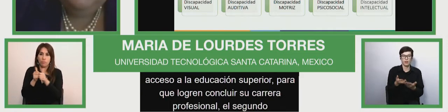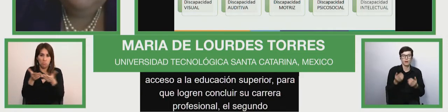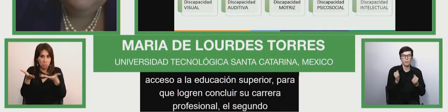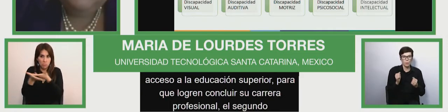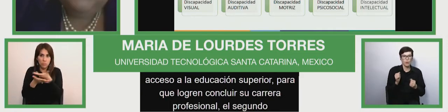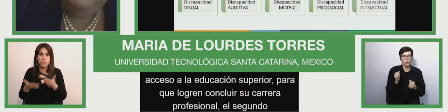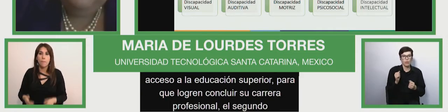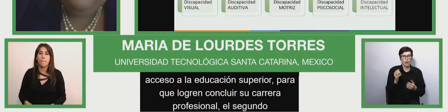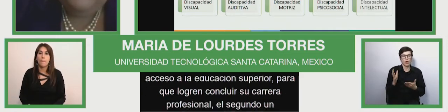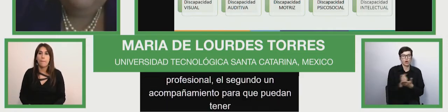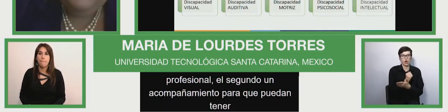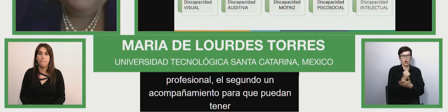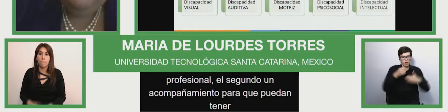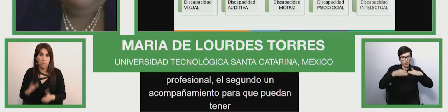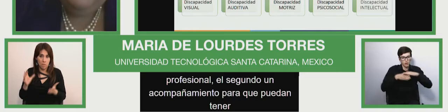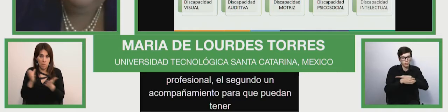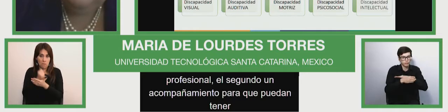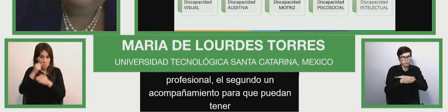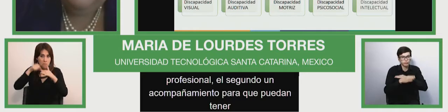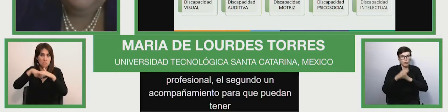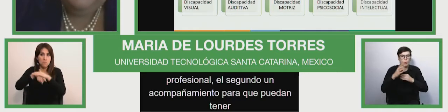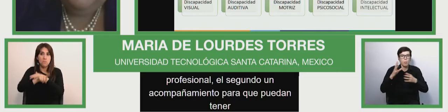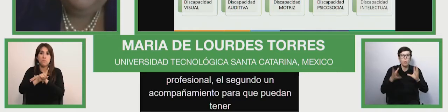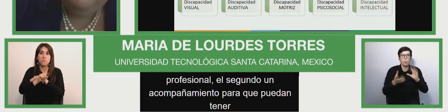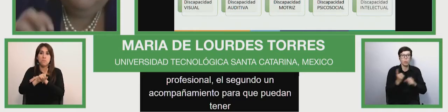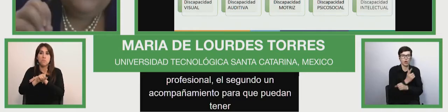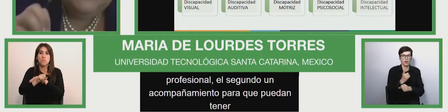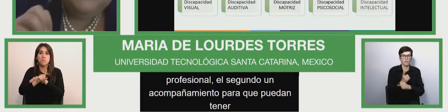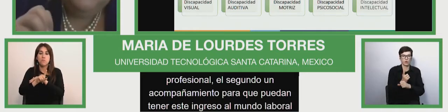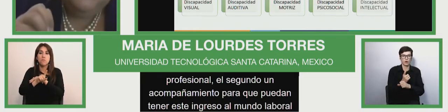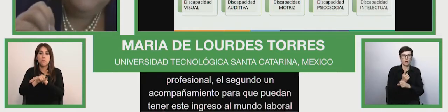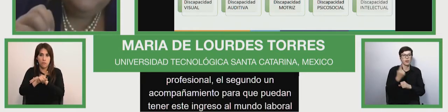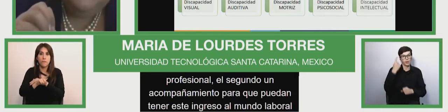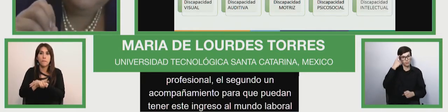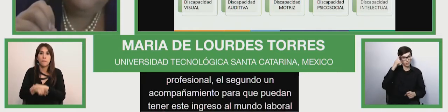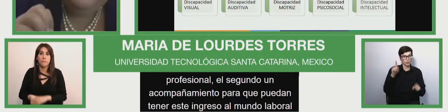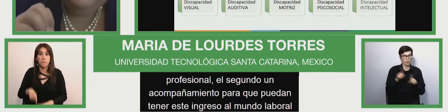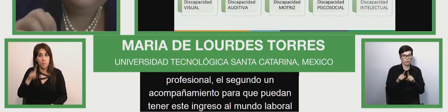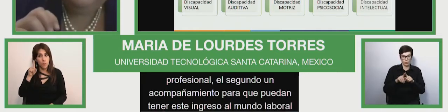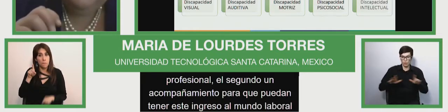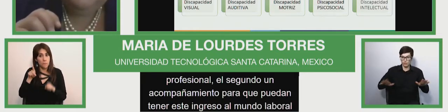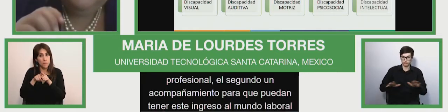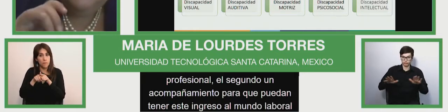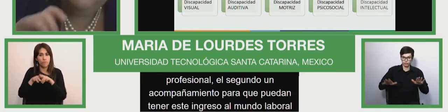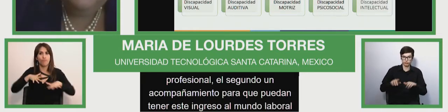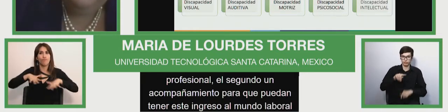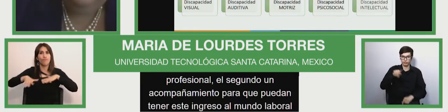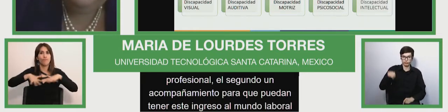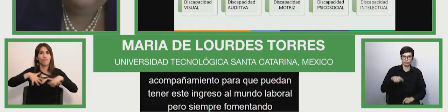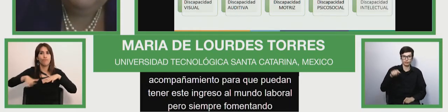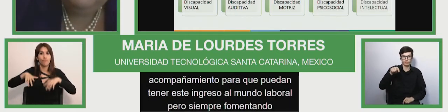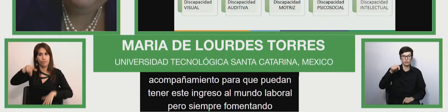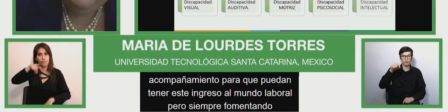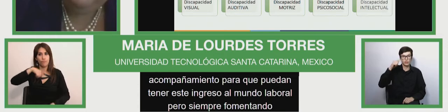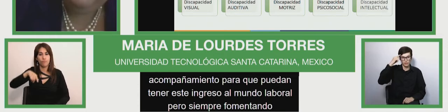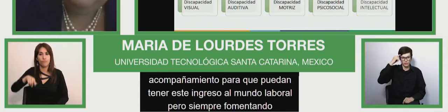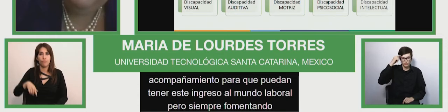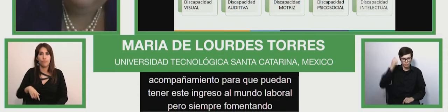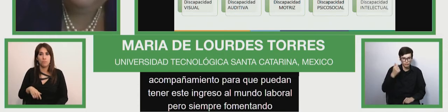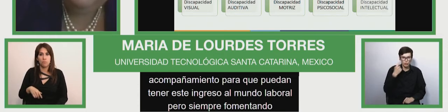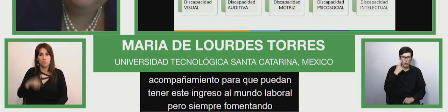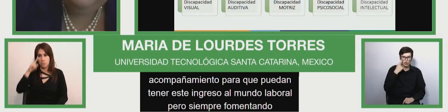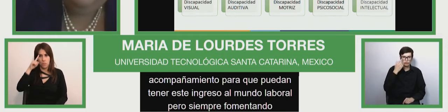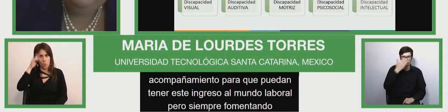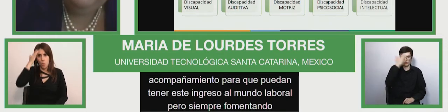ingreso al mundo laboral pero siempre fomentando que las competencias que hayan desarrollado les permita obtener un